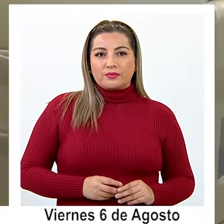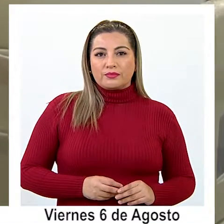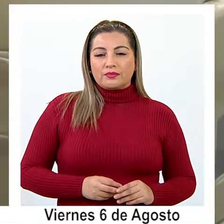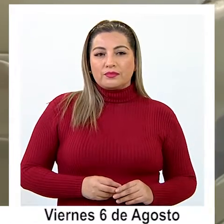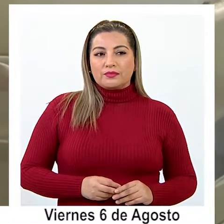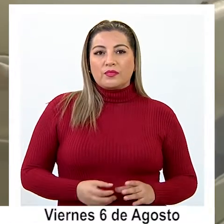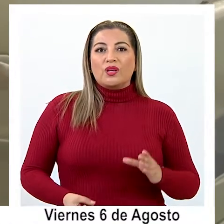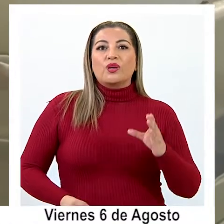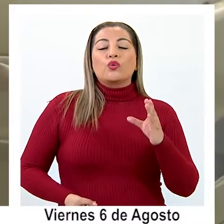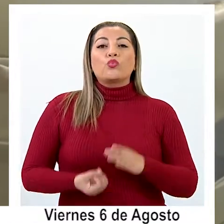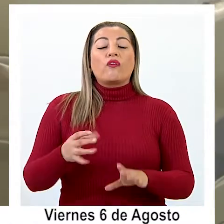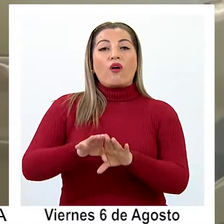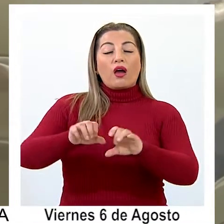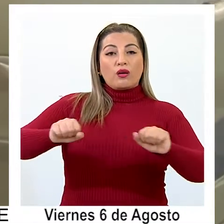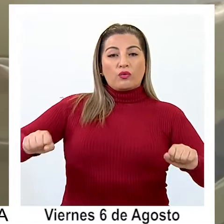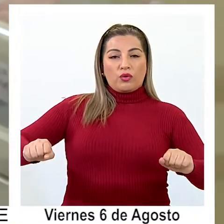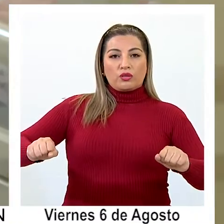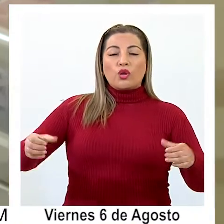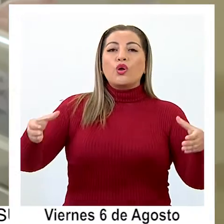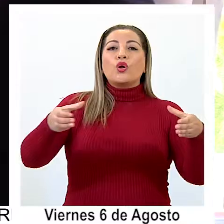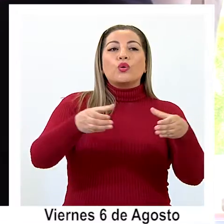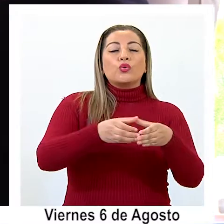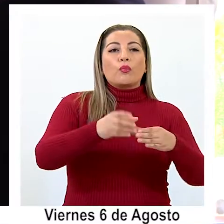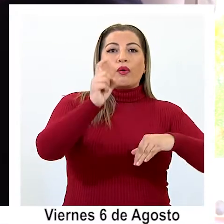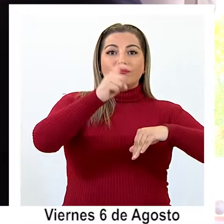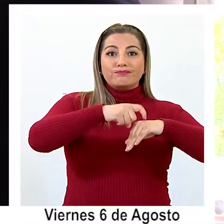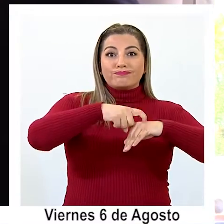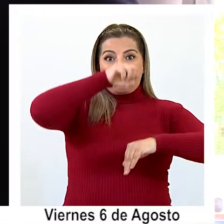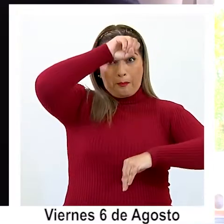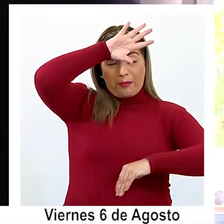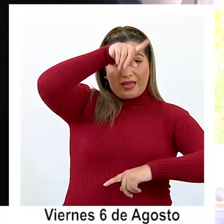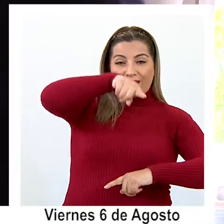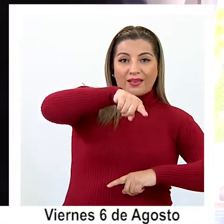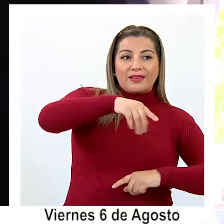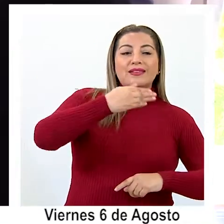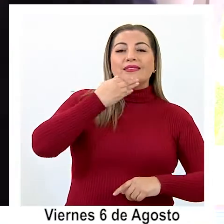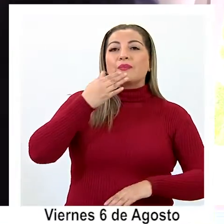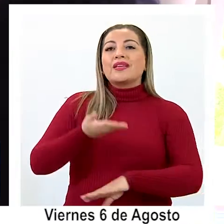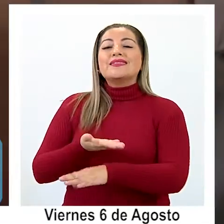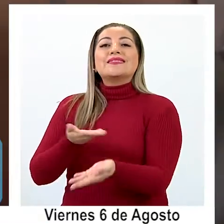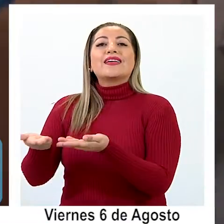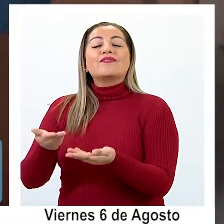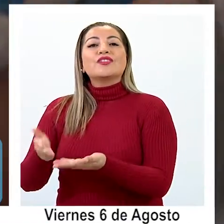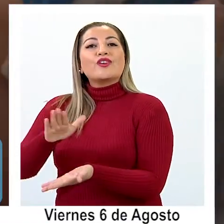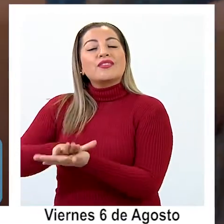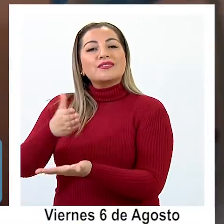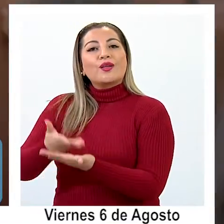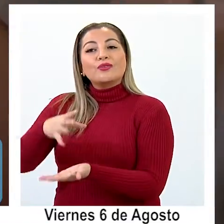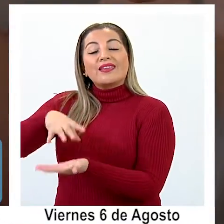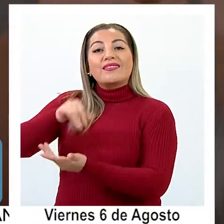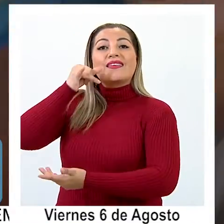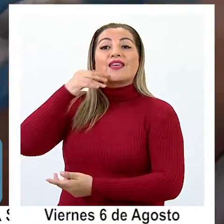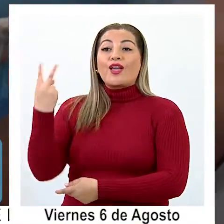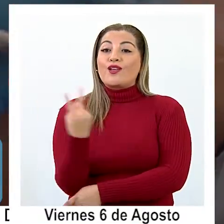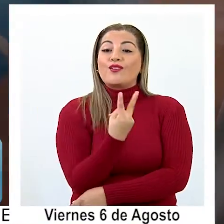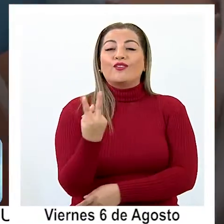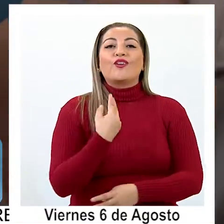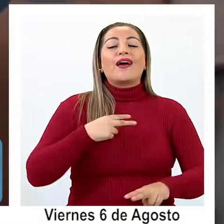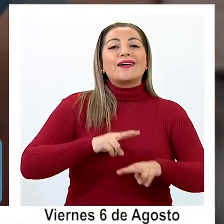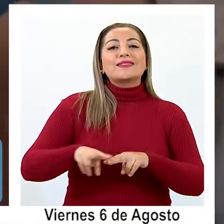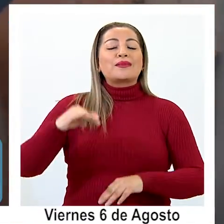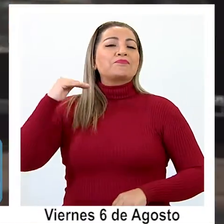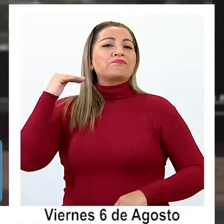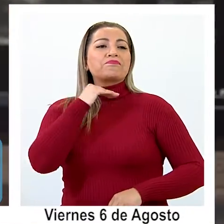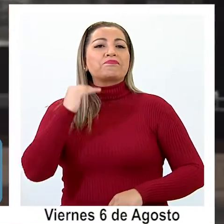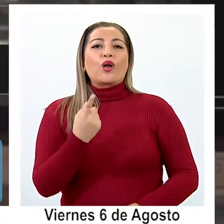Un nuevo convenio entre la compañía minera Doña Inés de Coyahuasi y el Servicio de Salud de Iquique permitirá agilizar